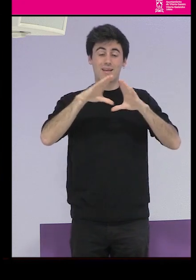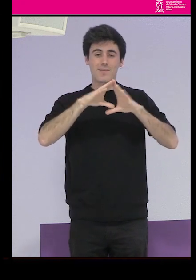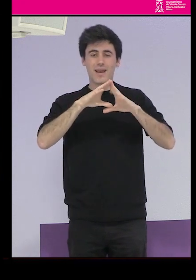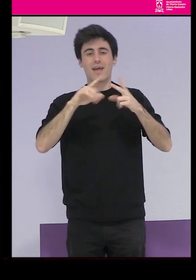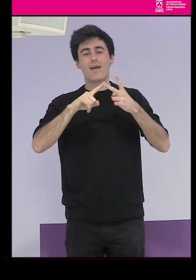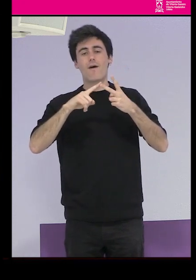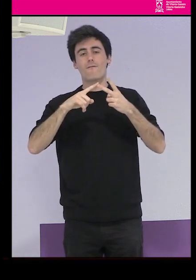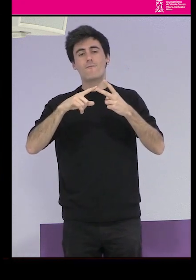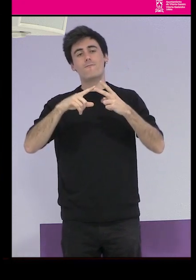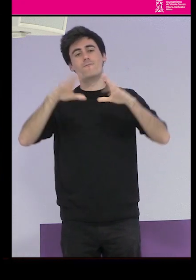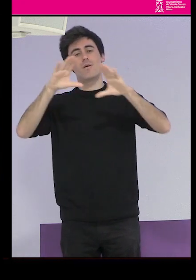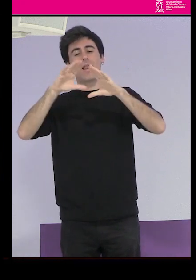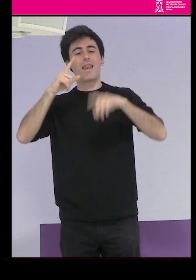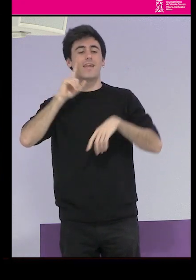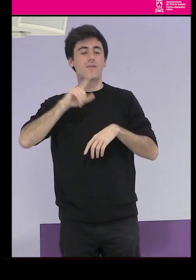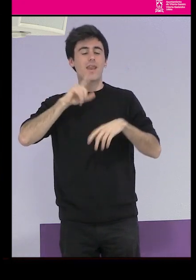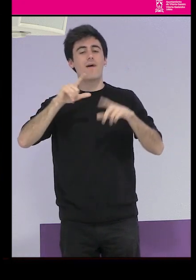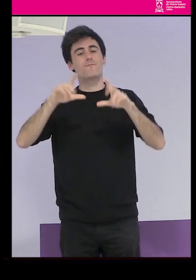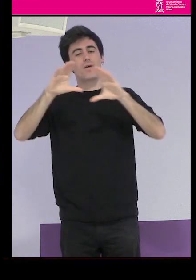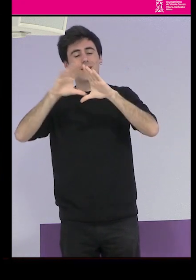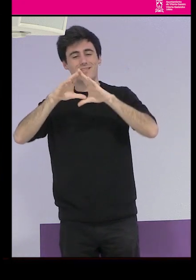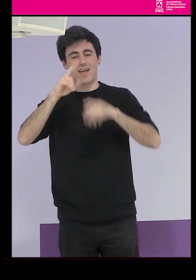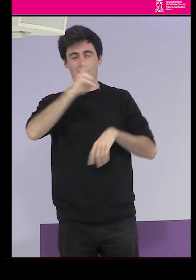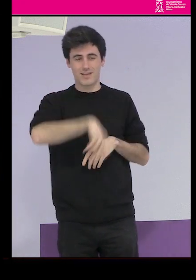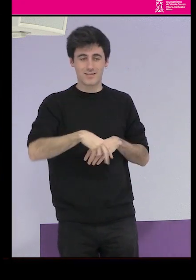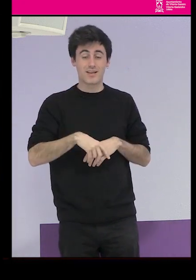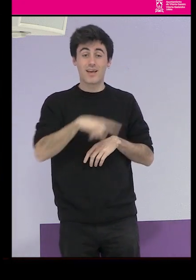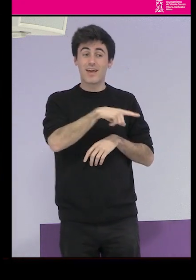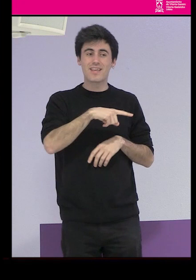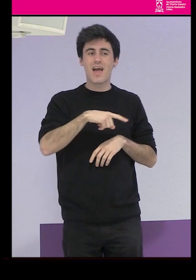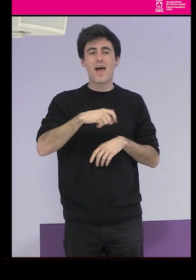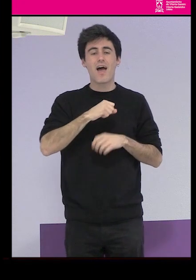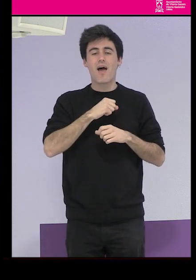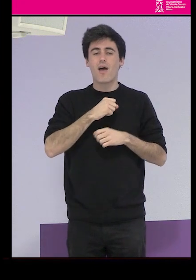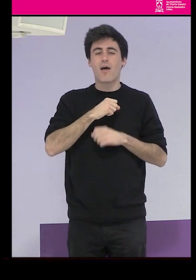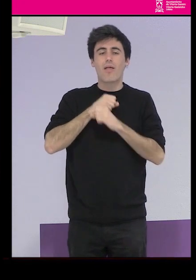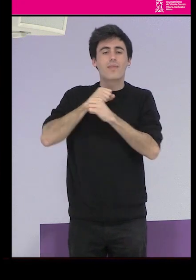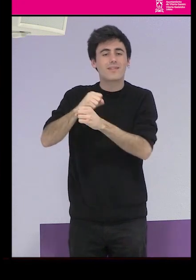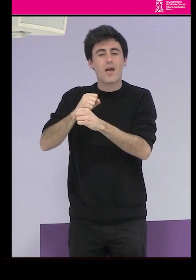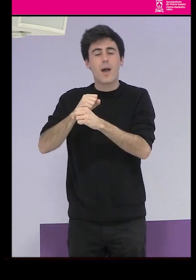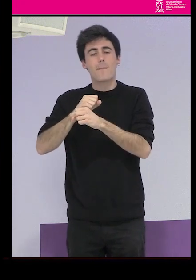Porque dice que es adicta a los macarrones con tomate y al indie pop.